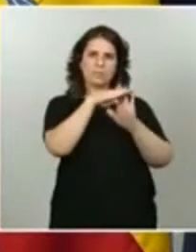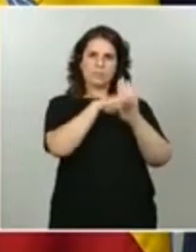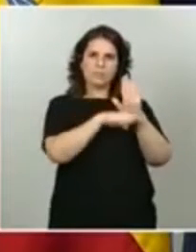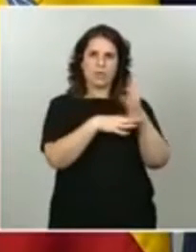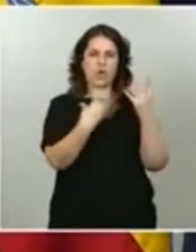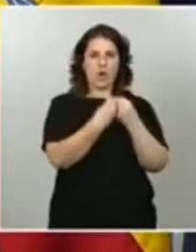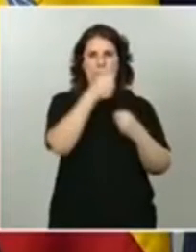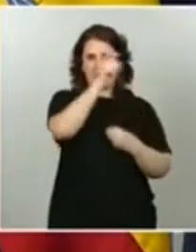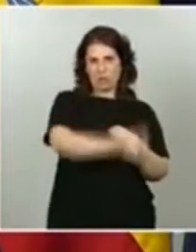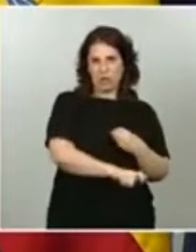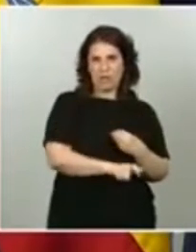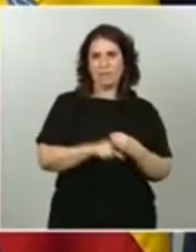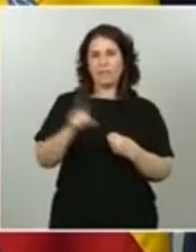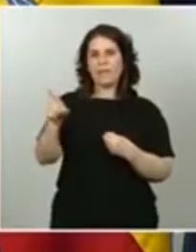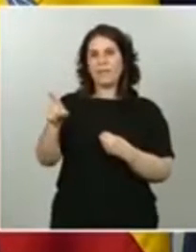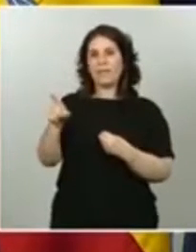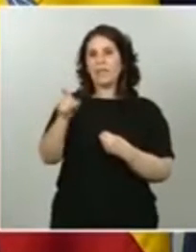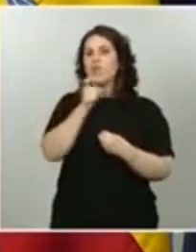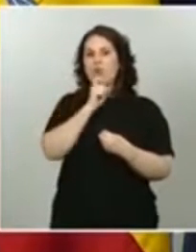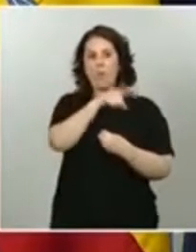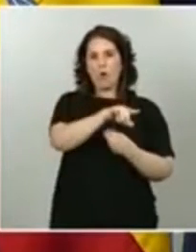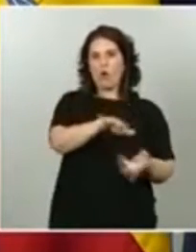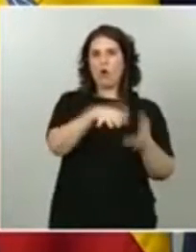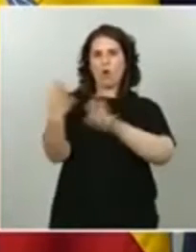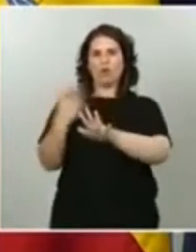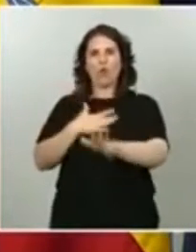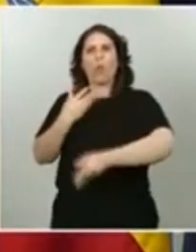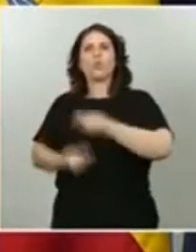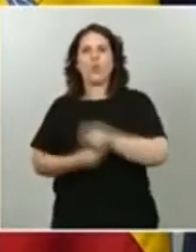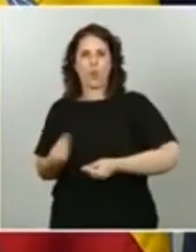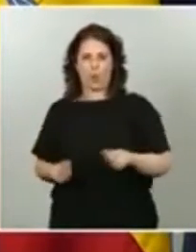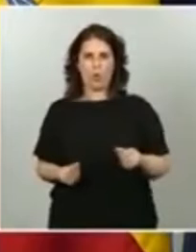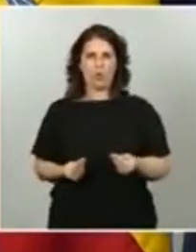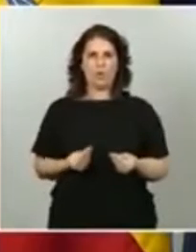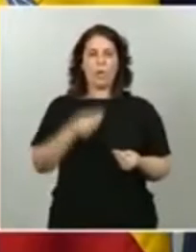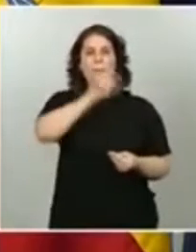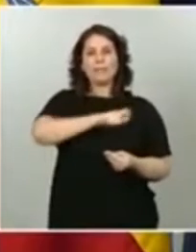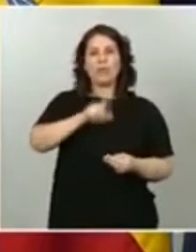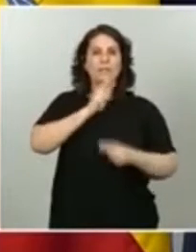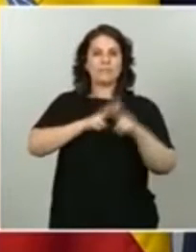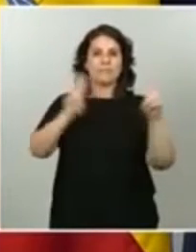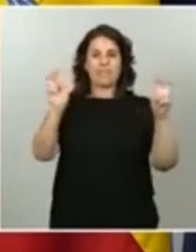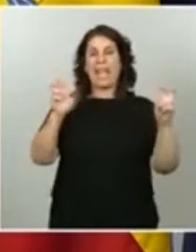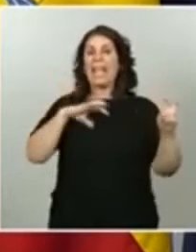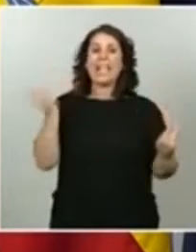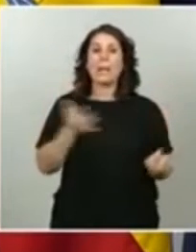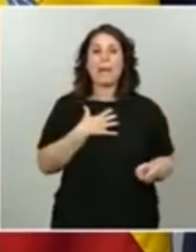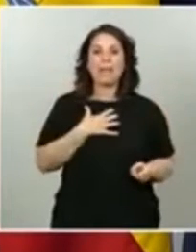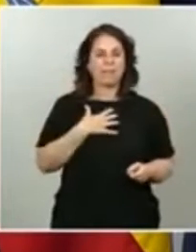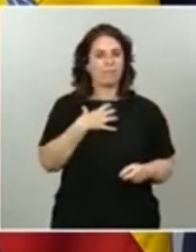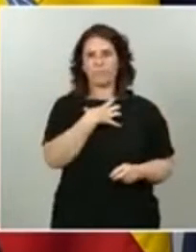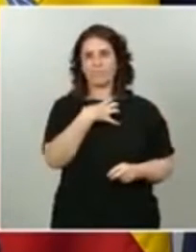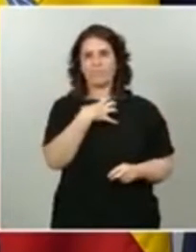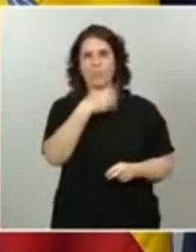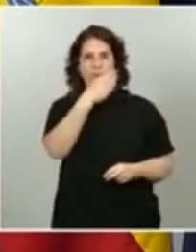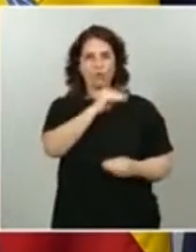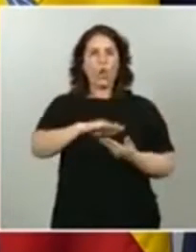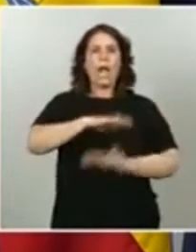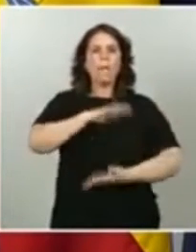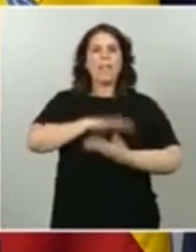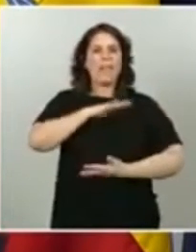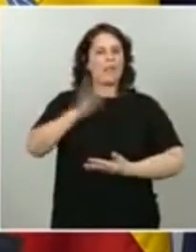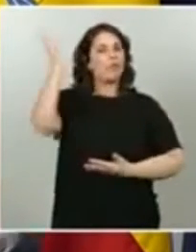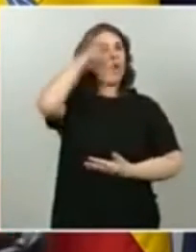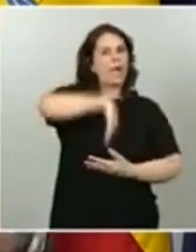capacidad de ejercitarlos. De tal modo que aquellas personas que se les llamaba incapaces no podían, por falta de capacidad, desarrollar